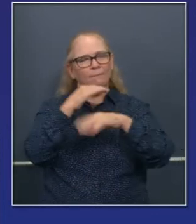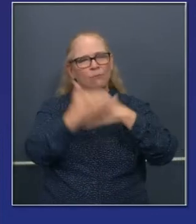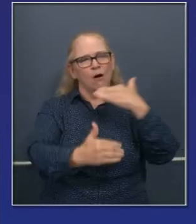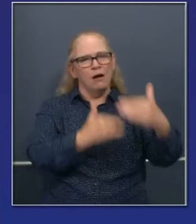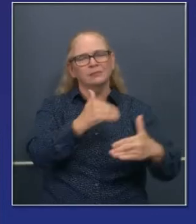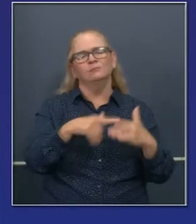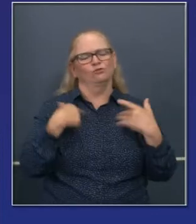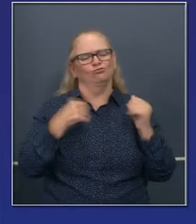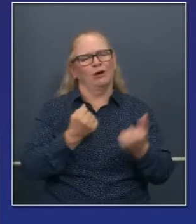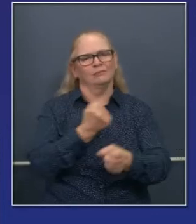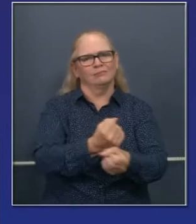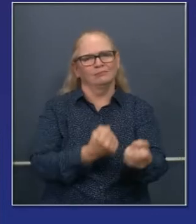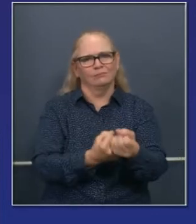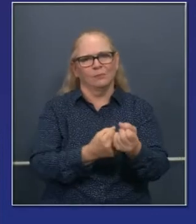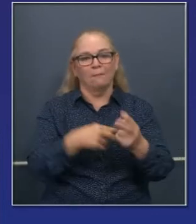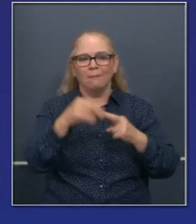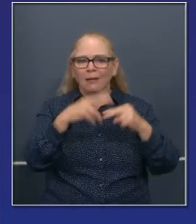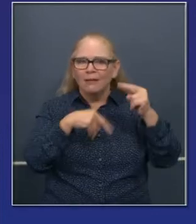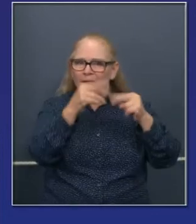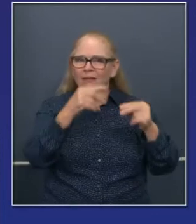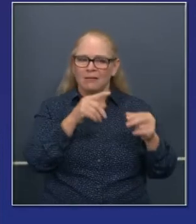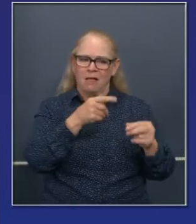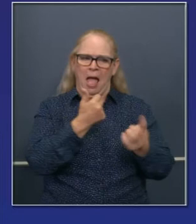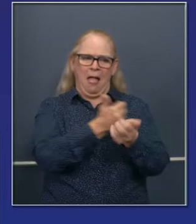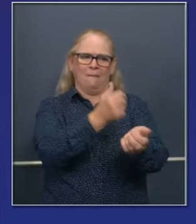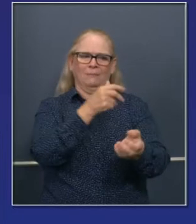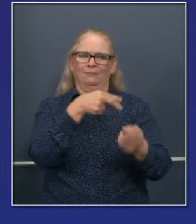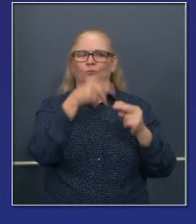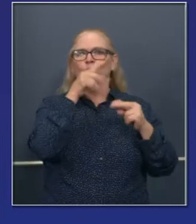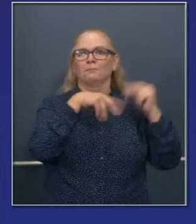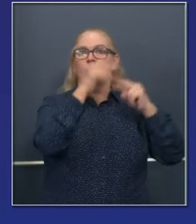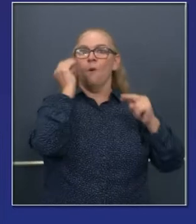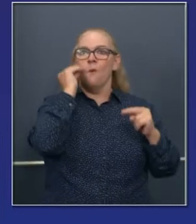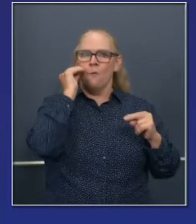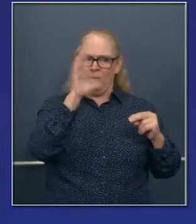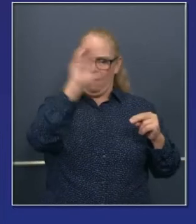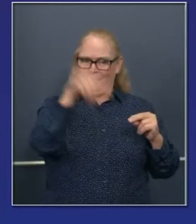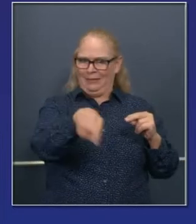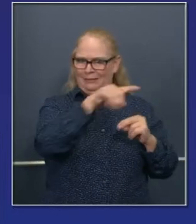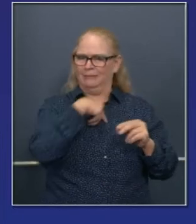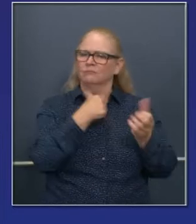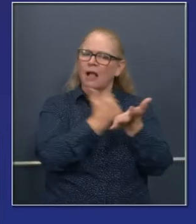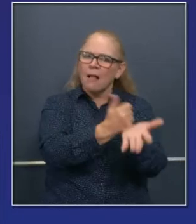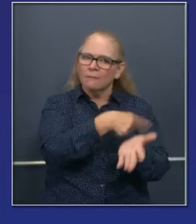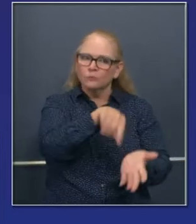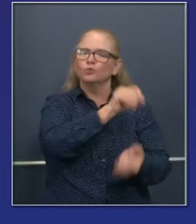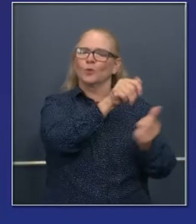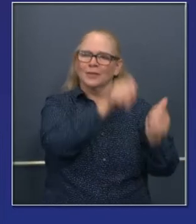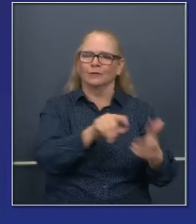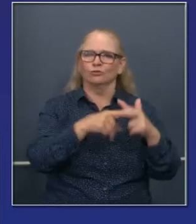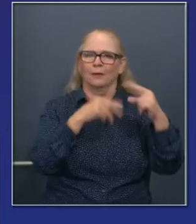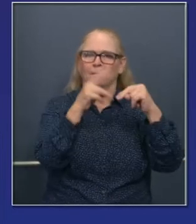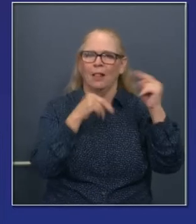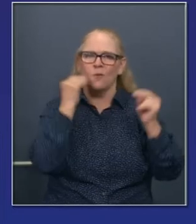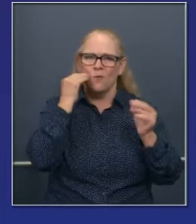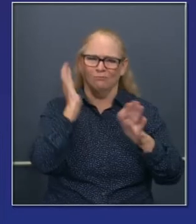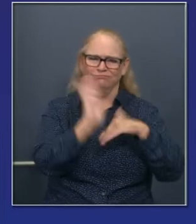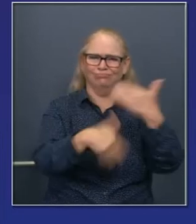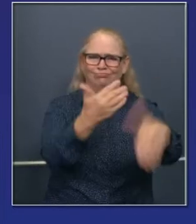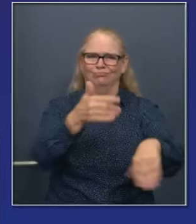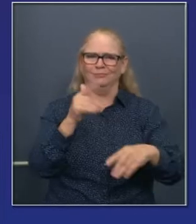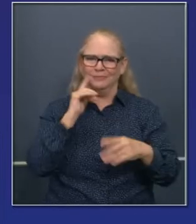entonces, económica, pero también la obligación, diría yo, ética, en el contexto de lo